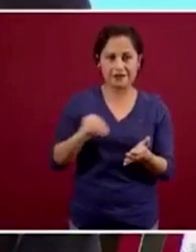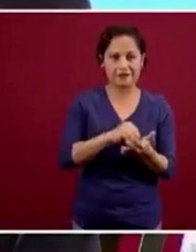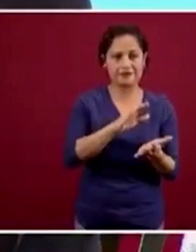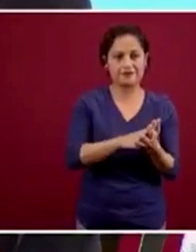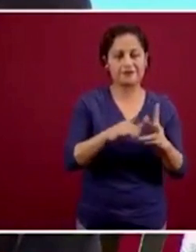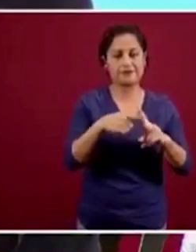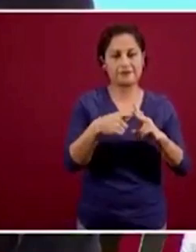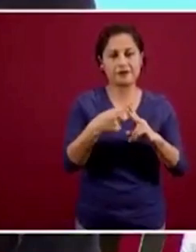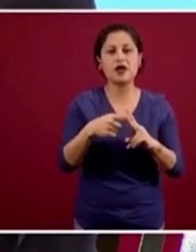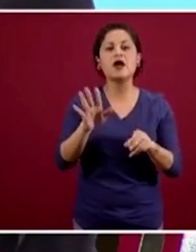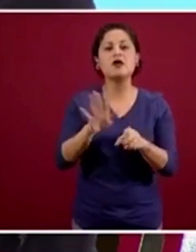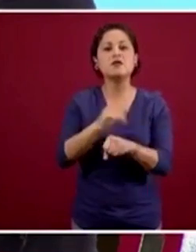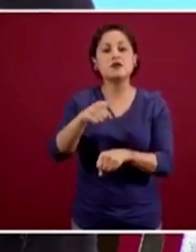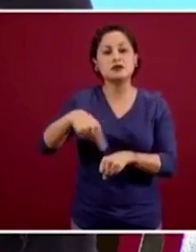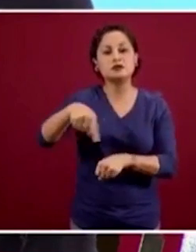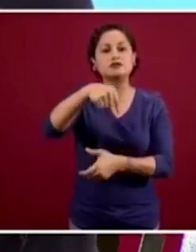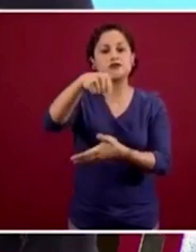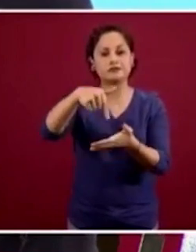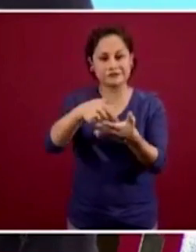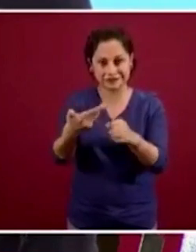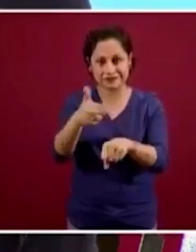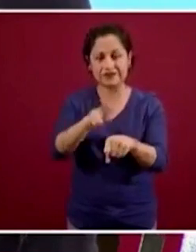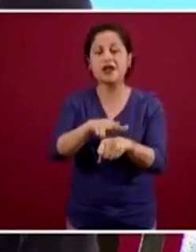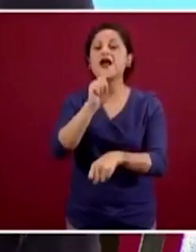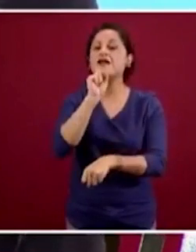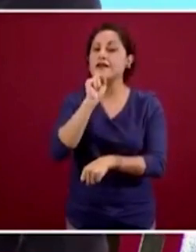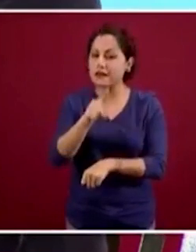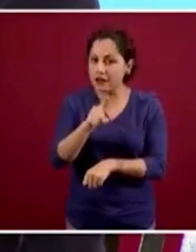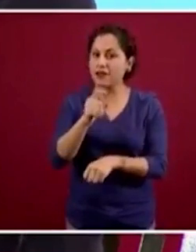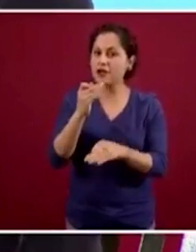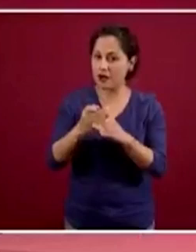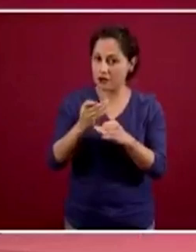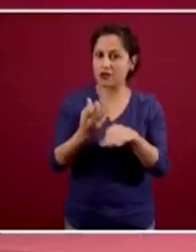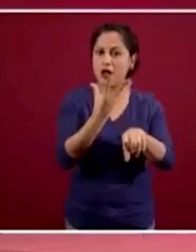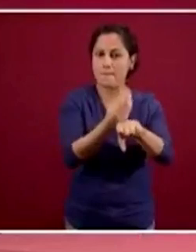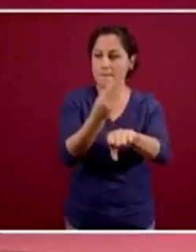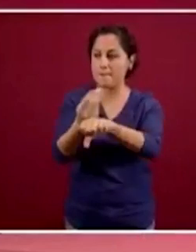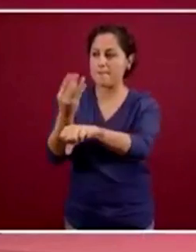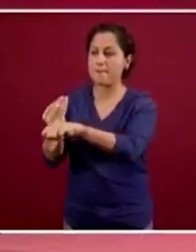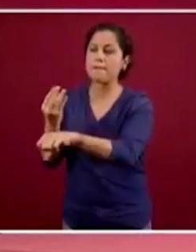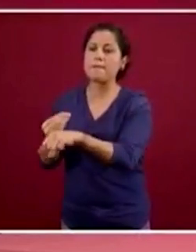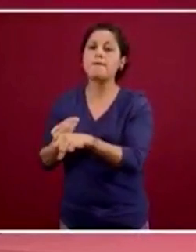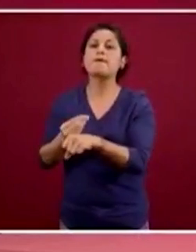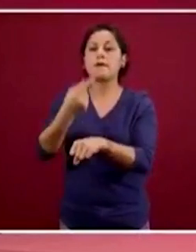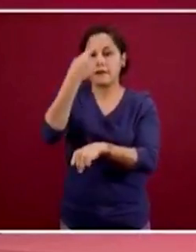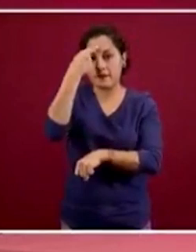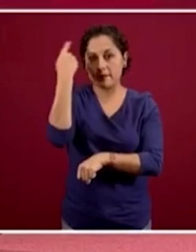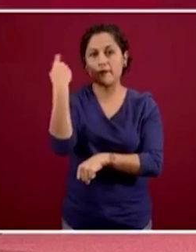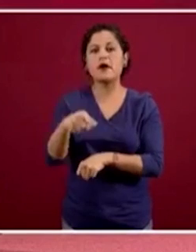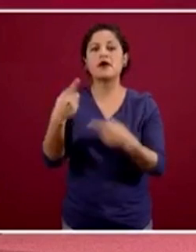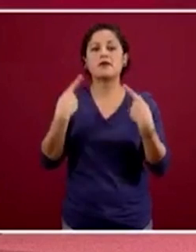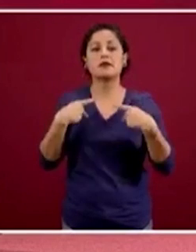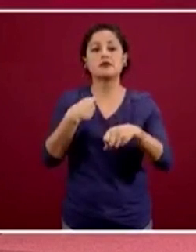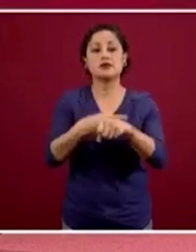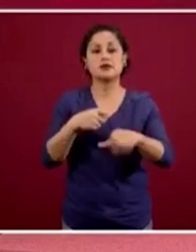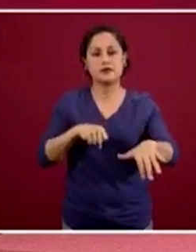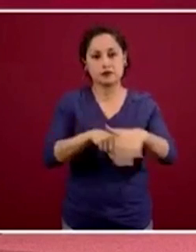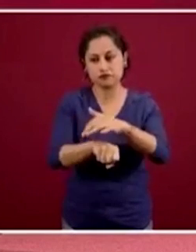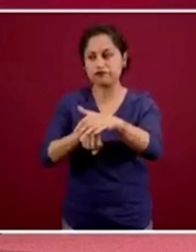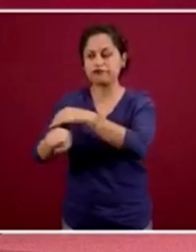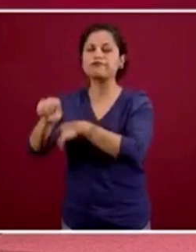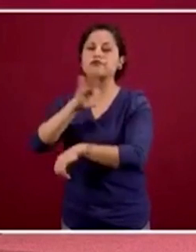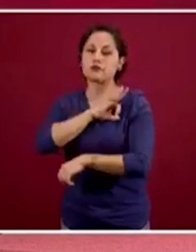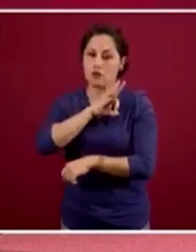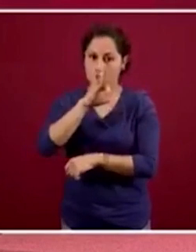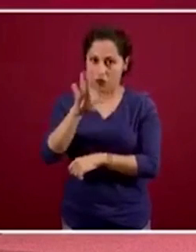como capacidad instalada y que también están reconvirtiendo para tener una mayor capacidad de atención, mayor número de camas